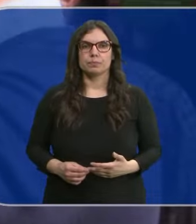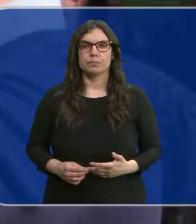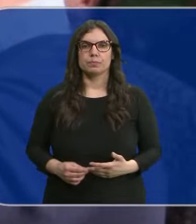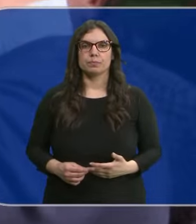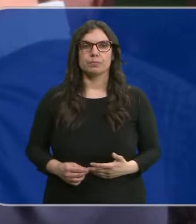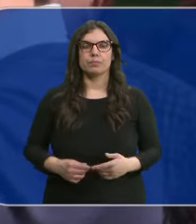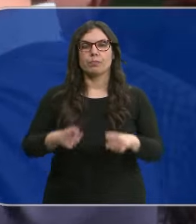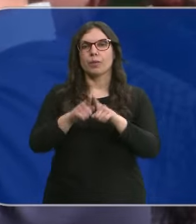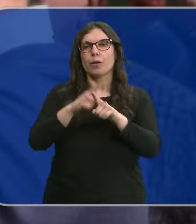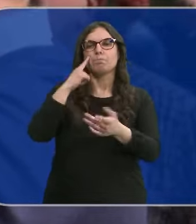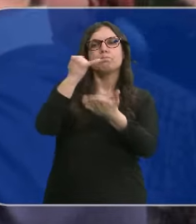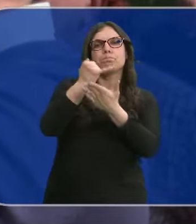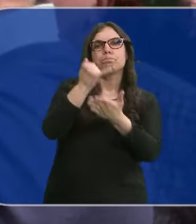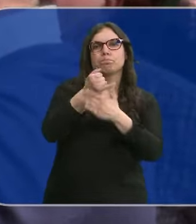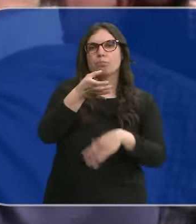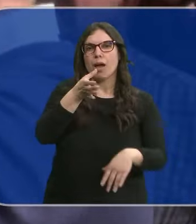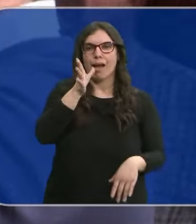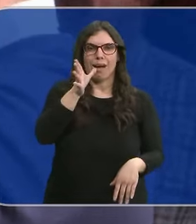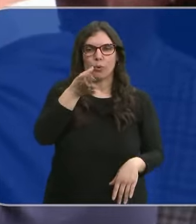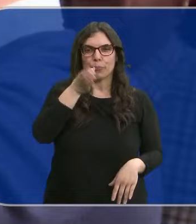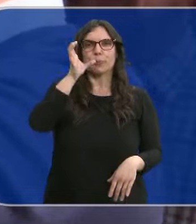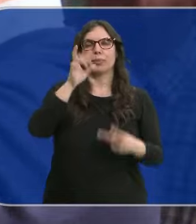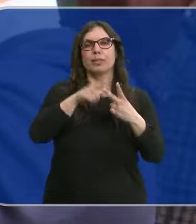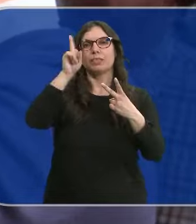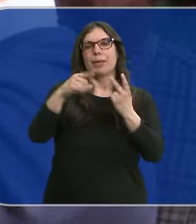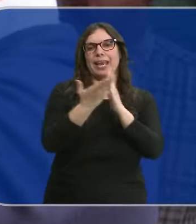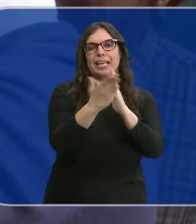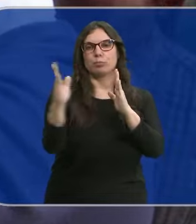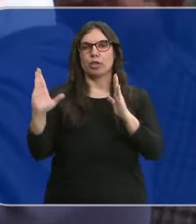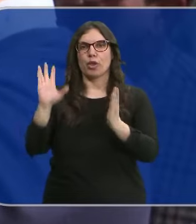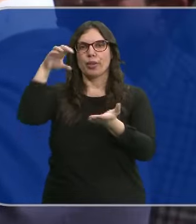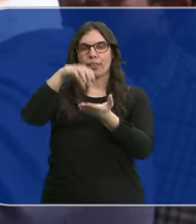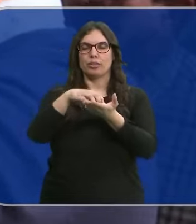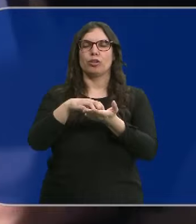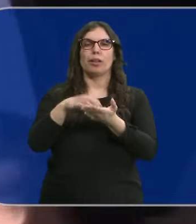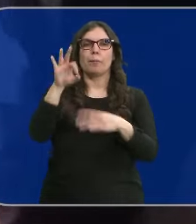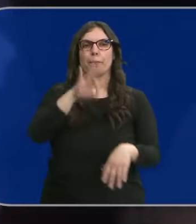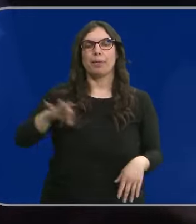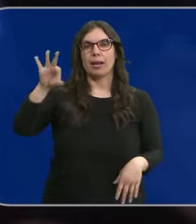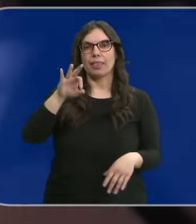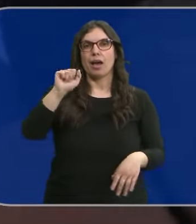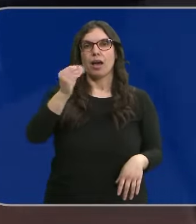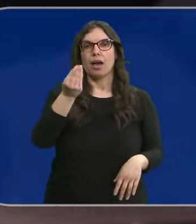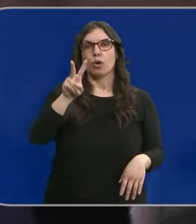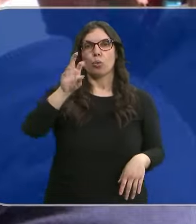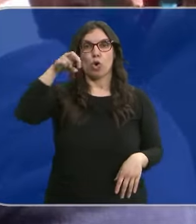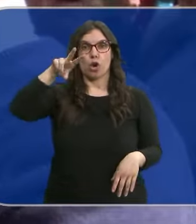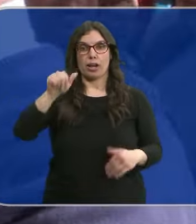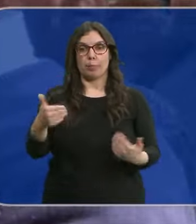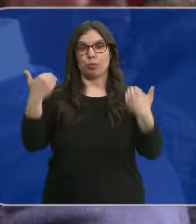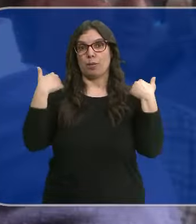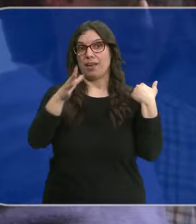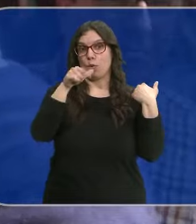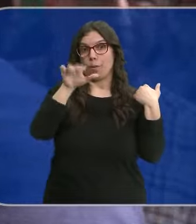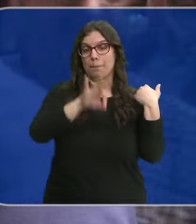Con una pequeña cata de agua y una exposición en el centro de Palencia, Acuona, la empresa responsable del suministro de agua en la ciudad, ha